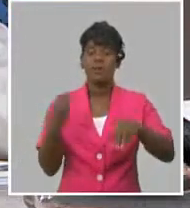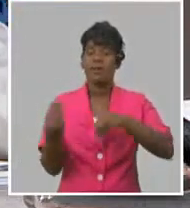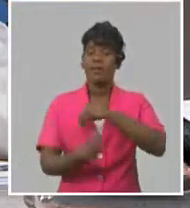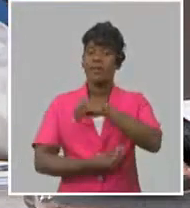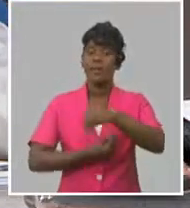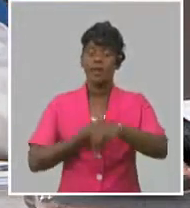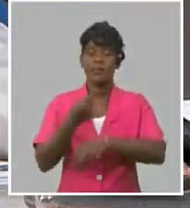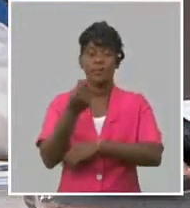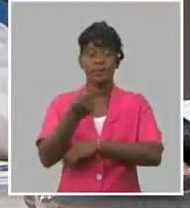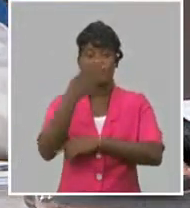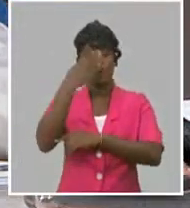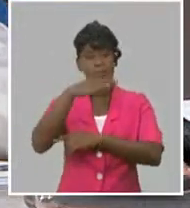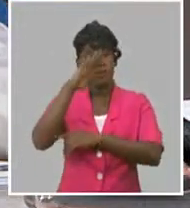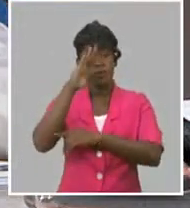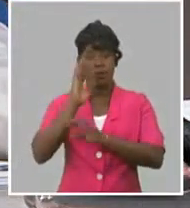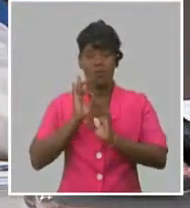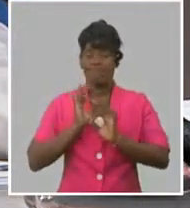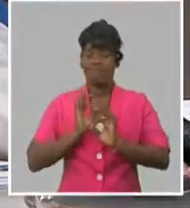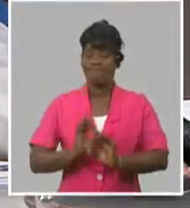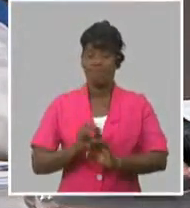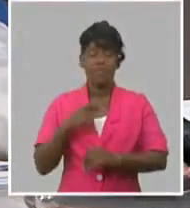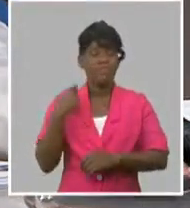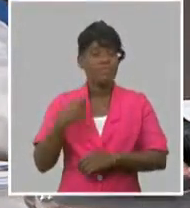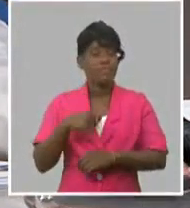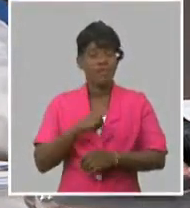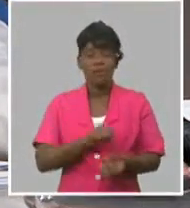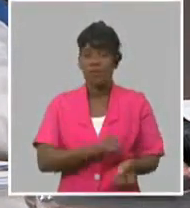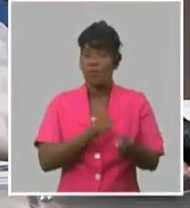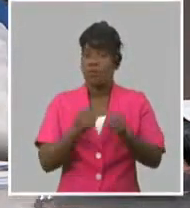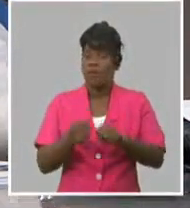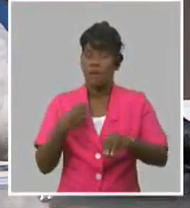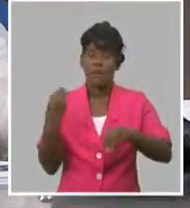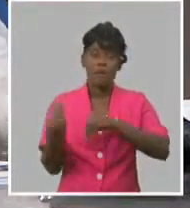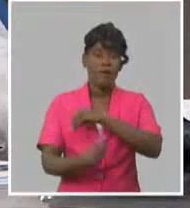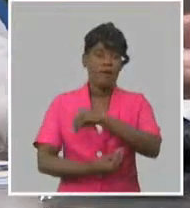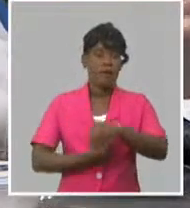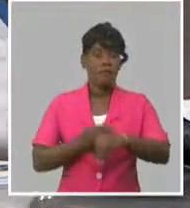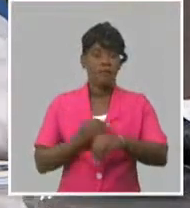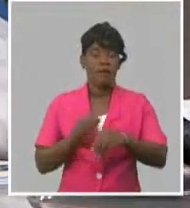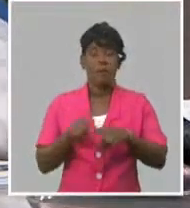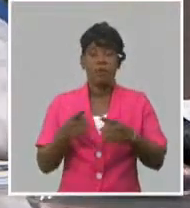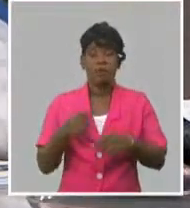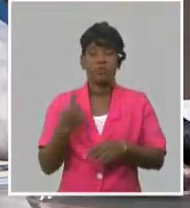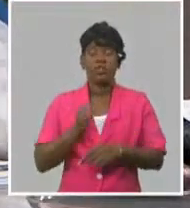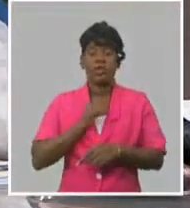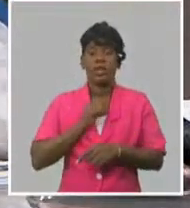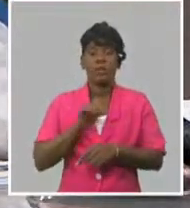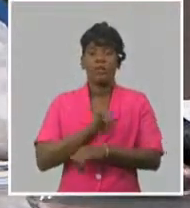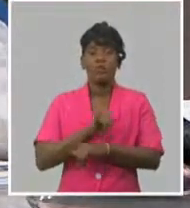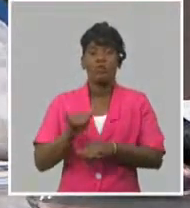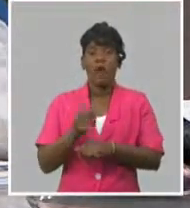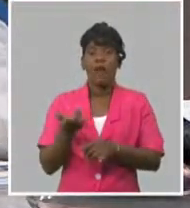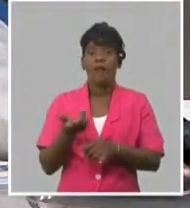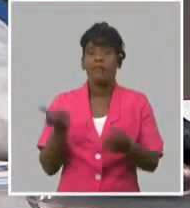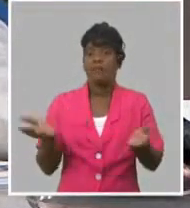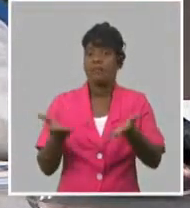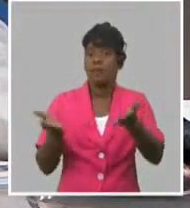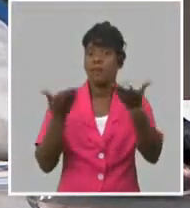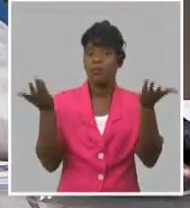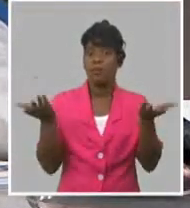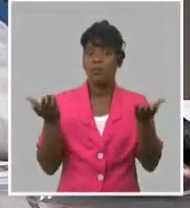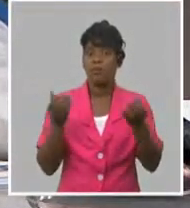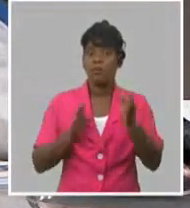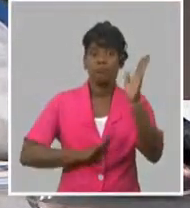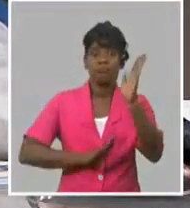monetario en el país para poder avanzar en cosas más profundas en el